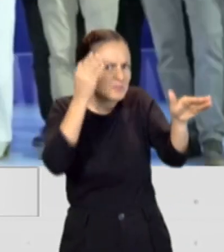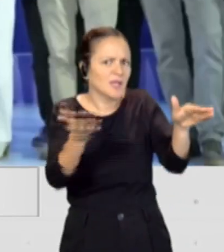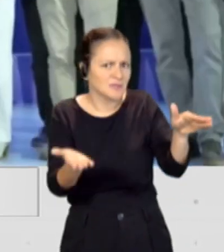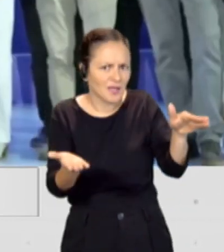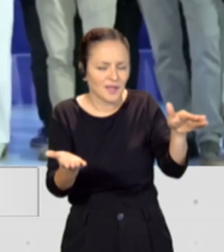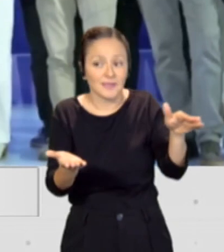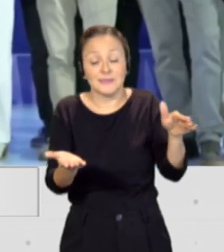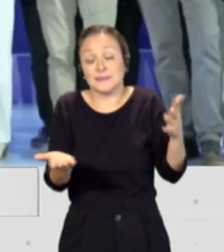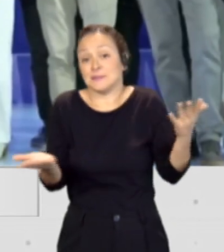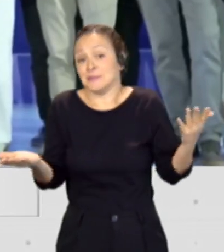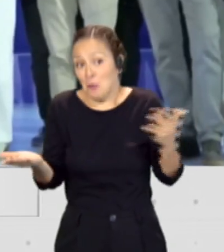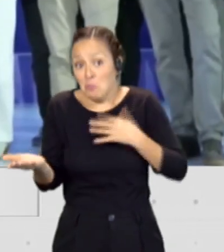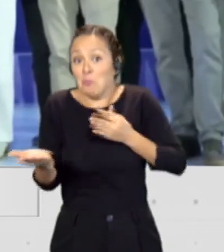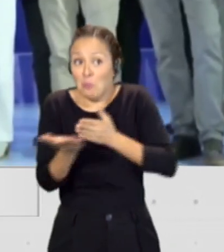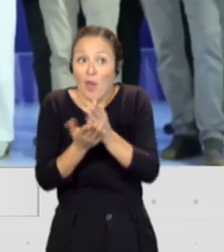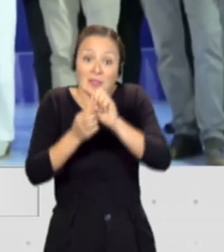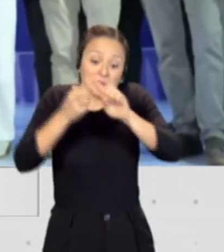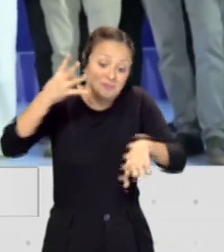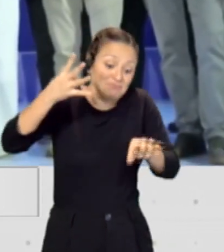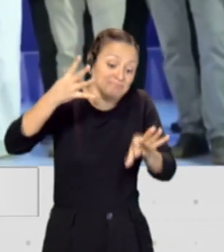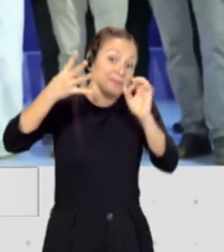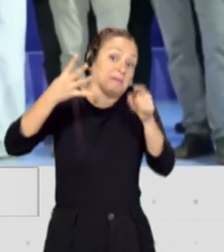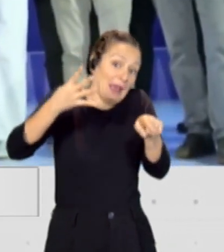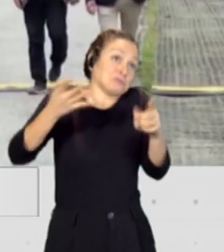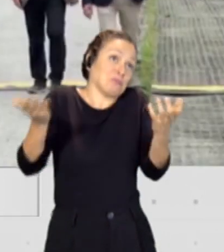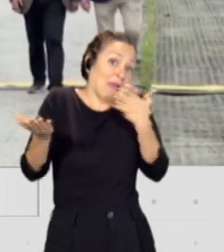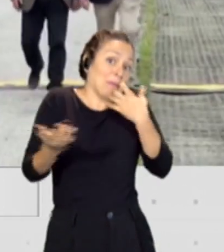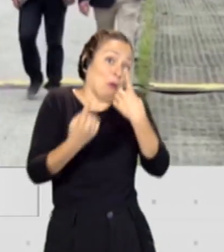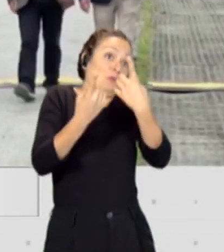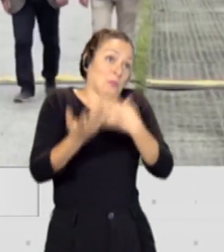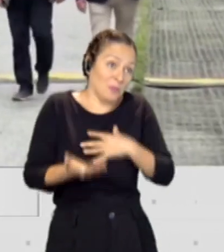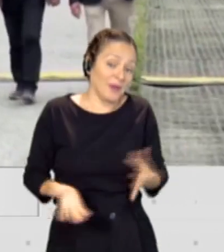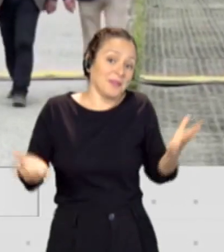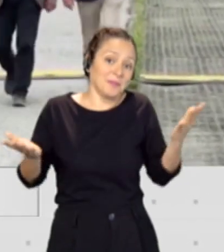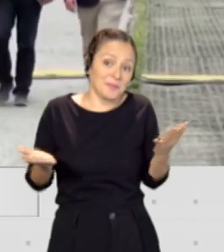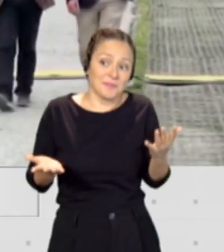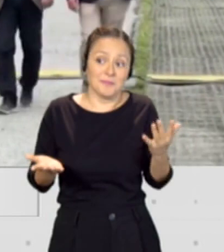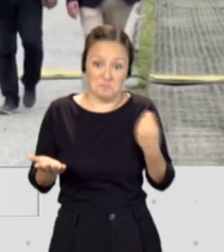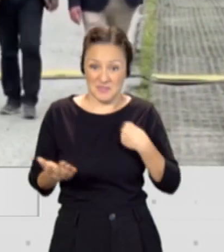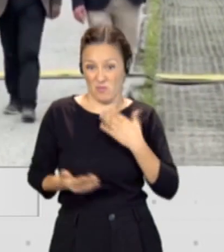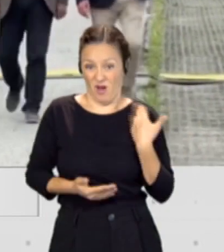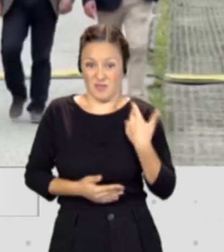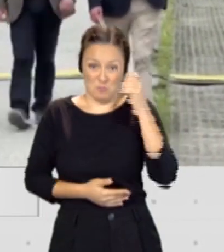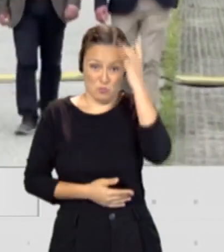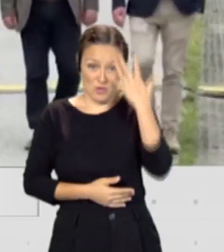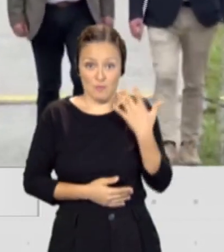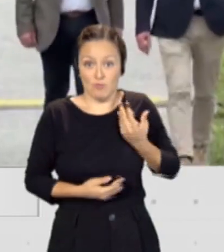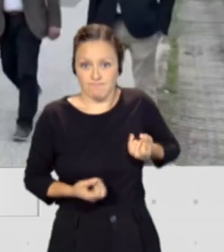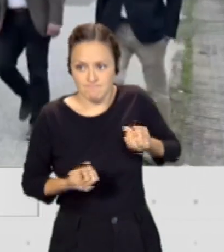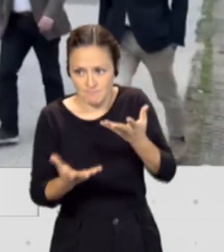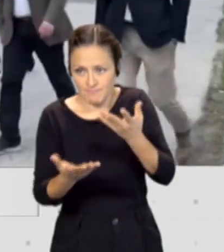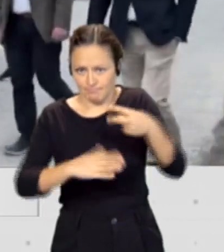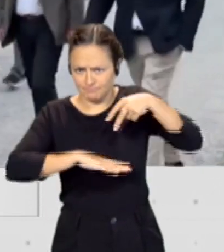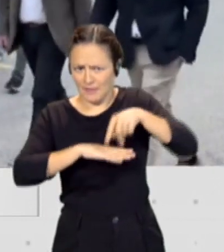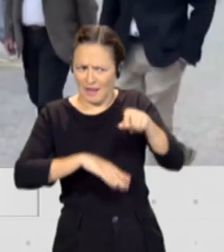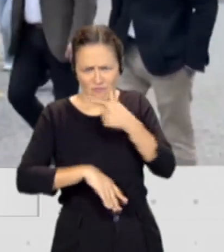Pues es variable, es variable más posible. Porque lo que comentaba ayer también Puigdemont, ¿no? Que, repito, que no